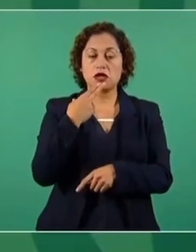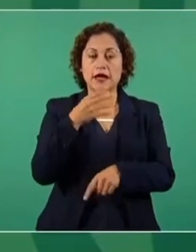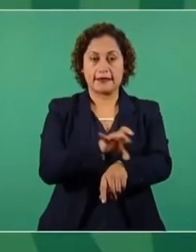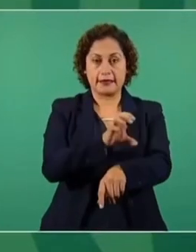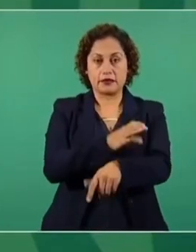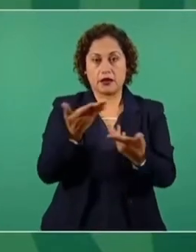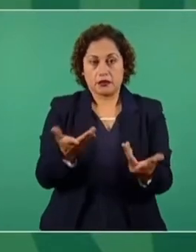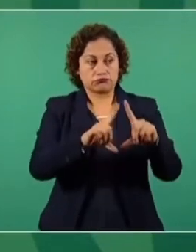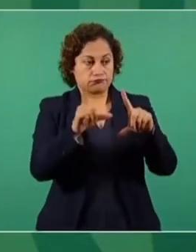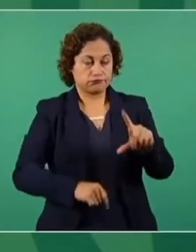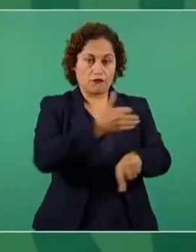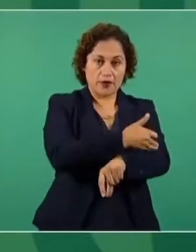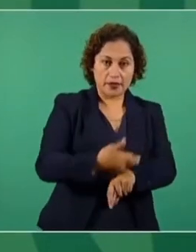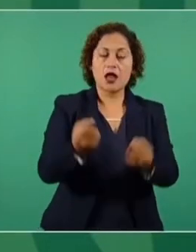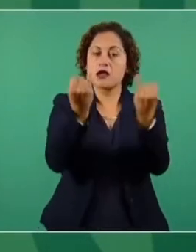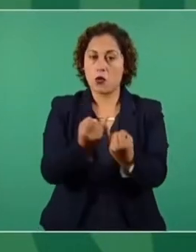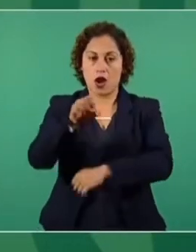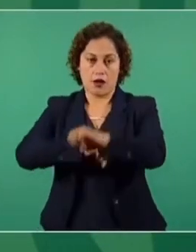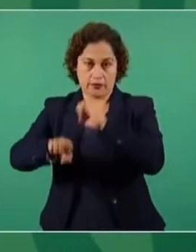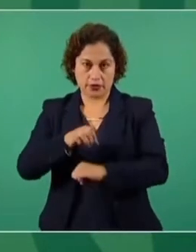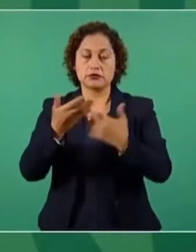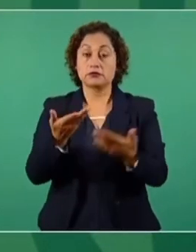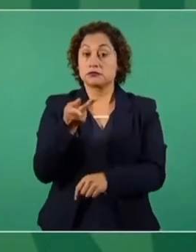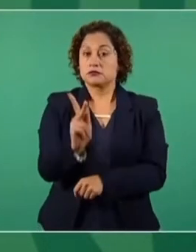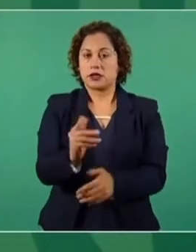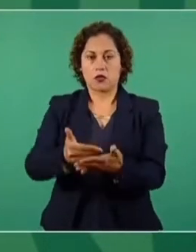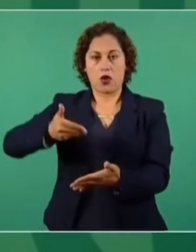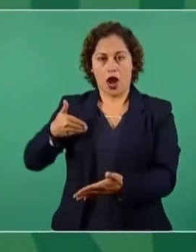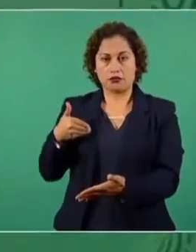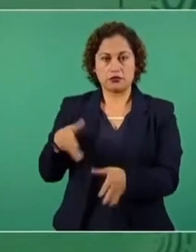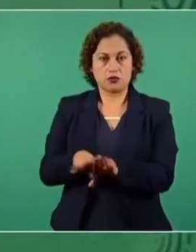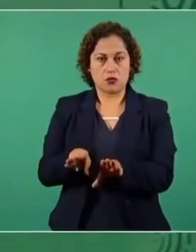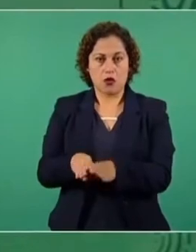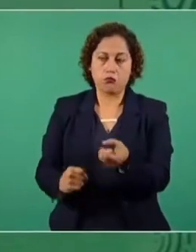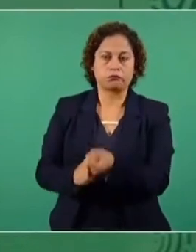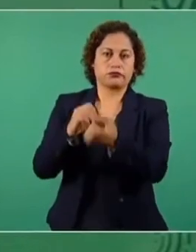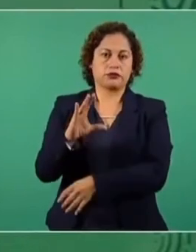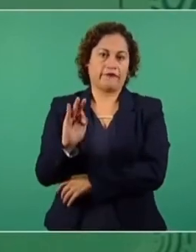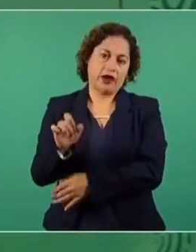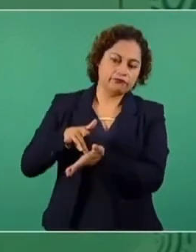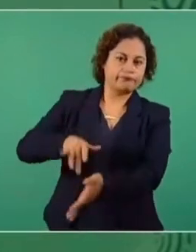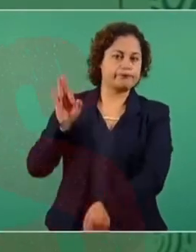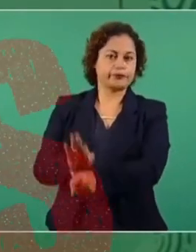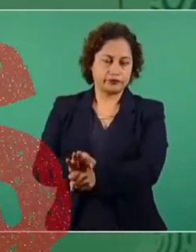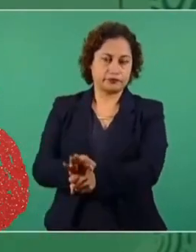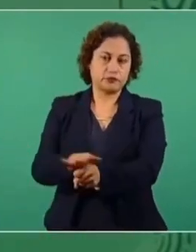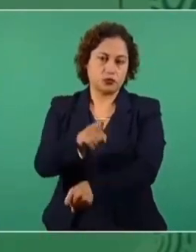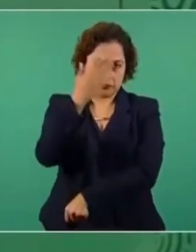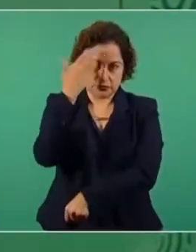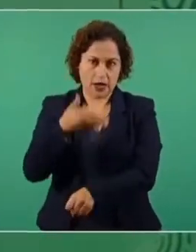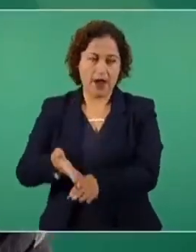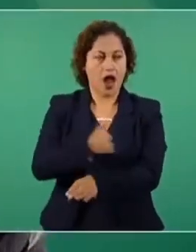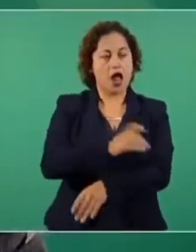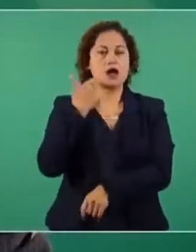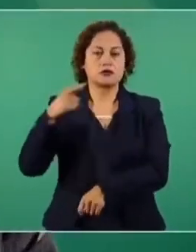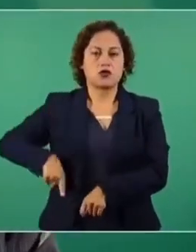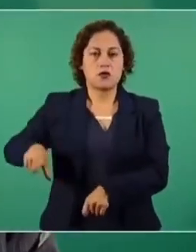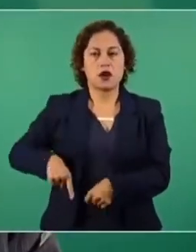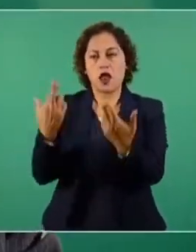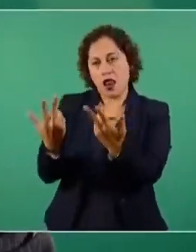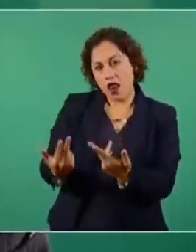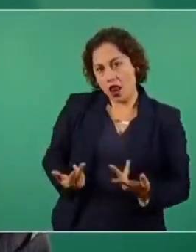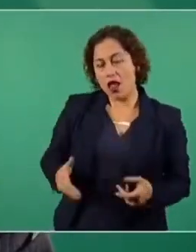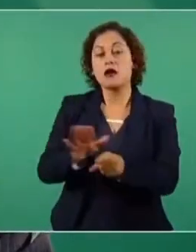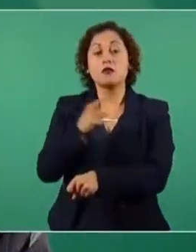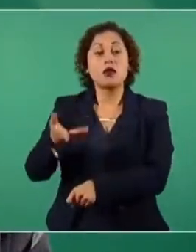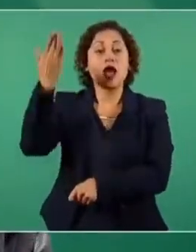familias, en los domicilios, como a las empresas. Pero para eso requerimos fortalecer a la Comisión Federal de Electricidad, que la dejaron muy mal porque la querían desaparecer,